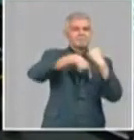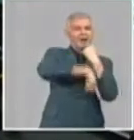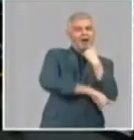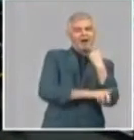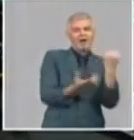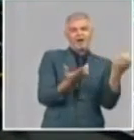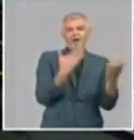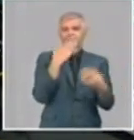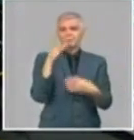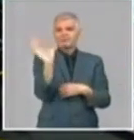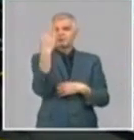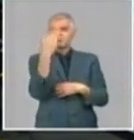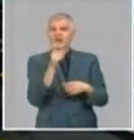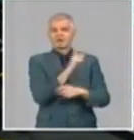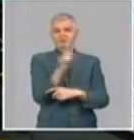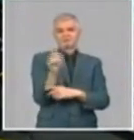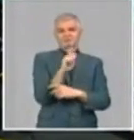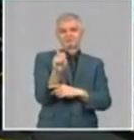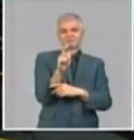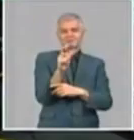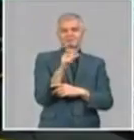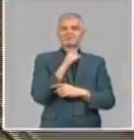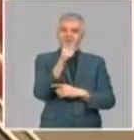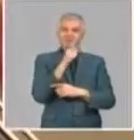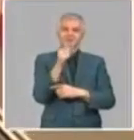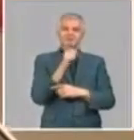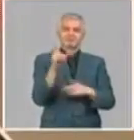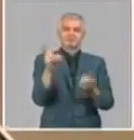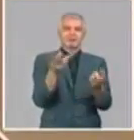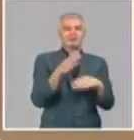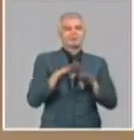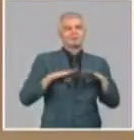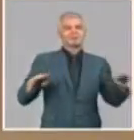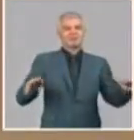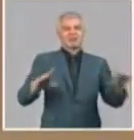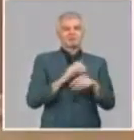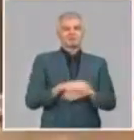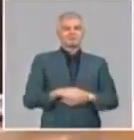colaboración de Lisandra Durán desde el Noticiero Cultural para la Mesa Redonda.